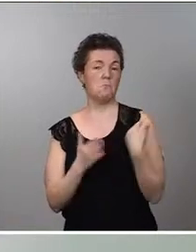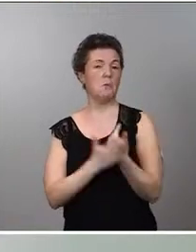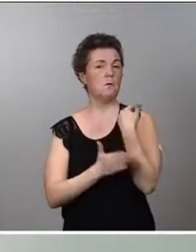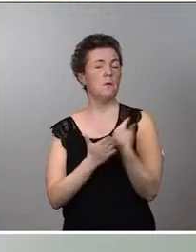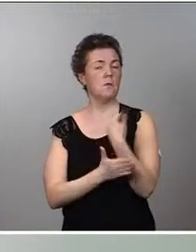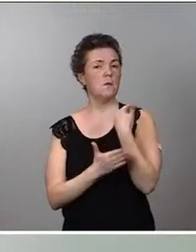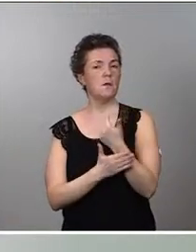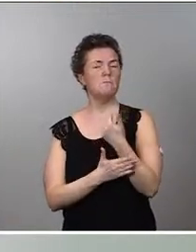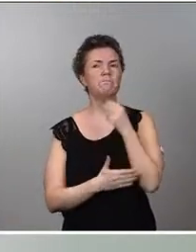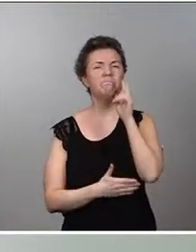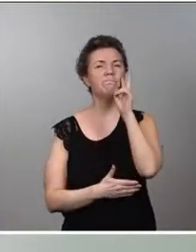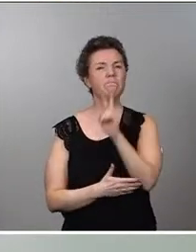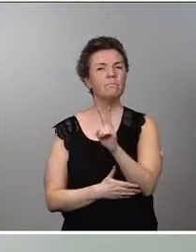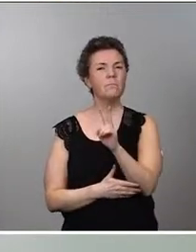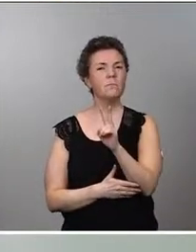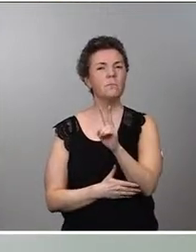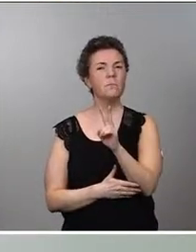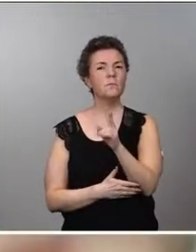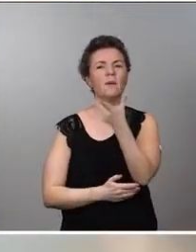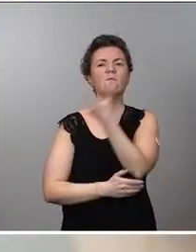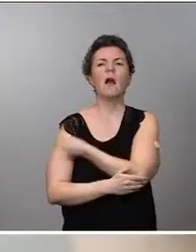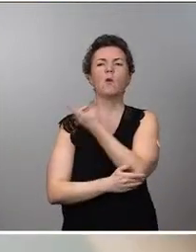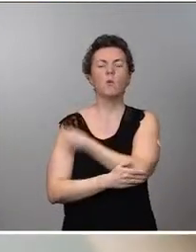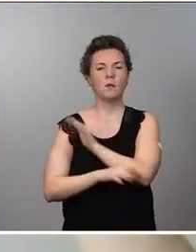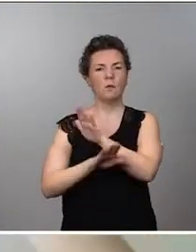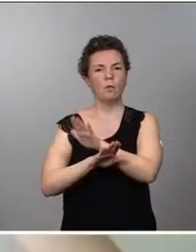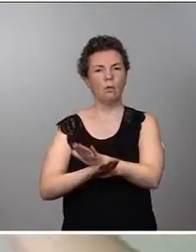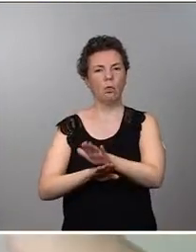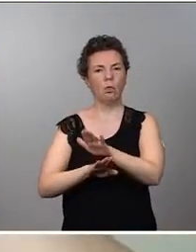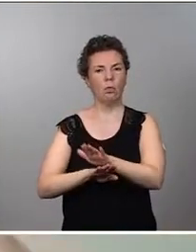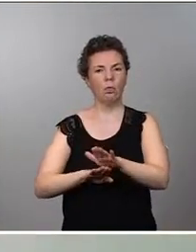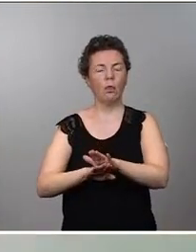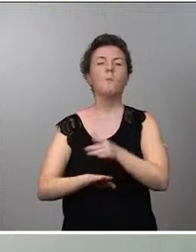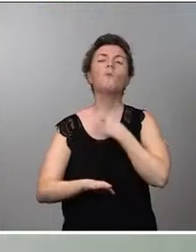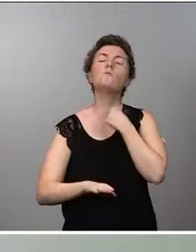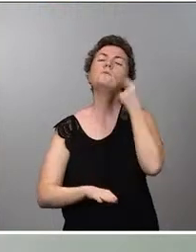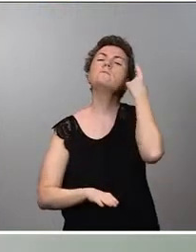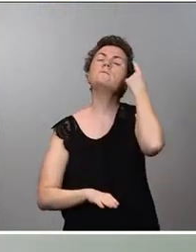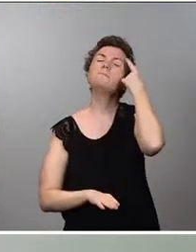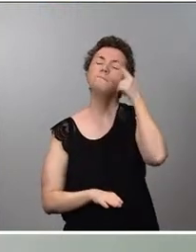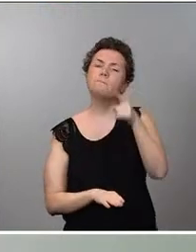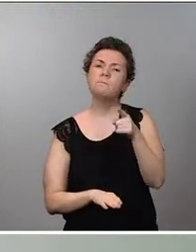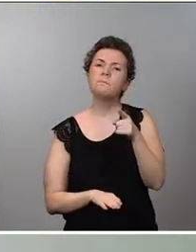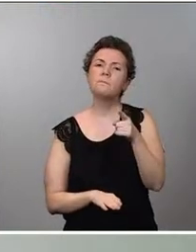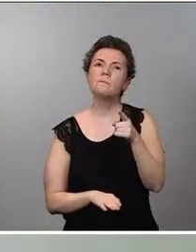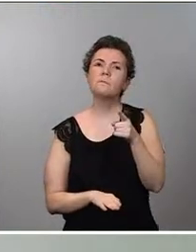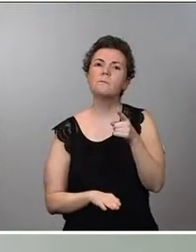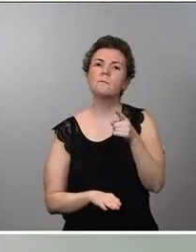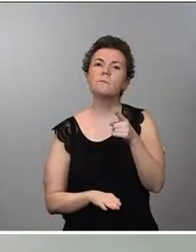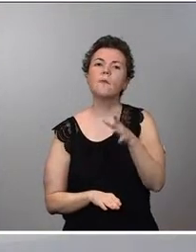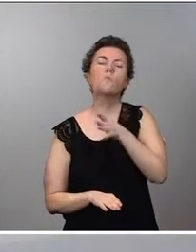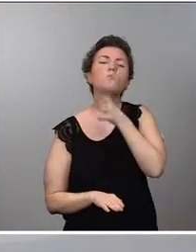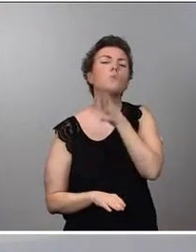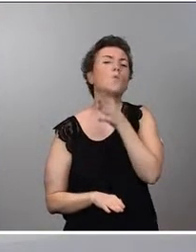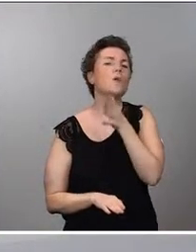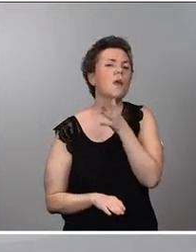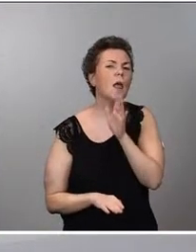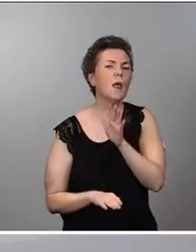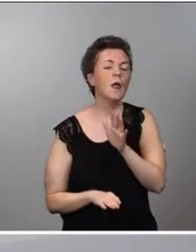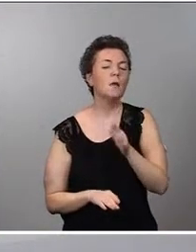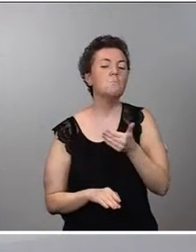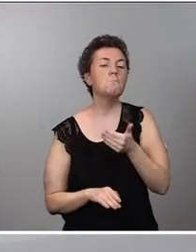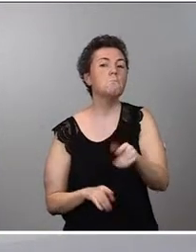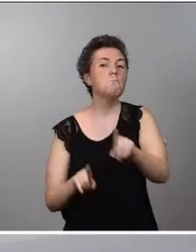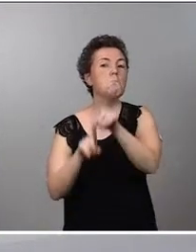ver una ralentización del ritmo de vacunación. Me gustaría saber si se sabe a qué se debe, si se prevé que continúe así